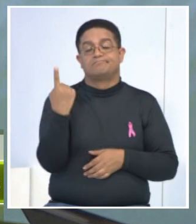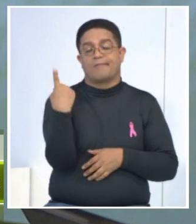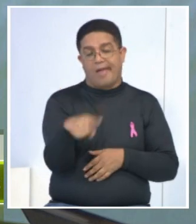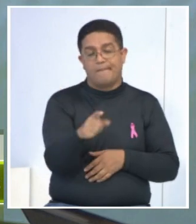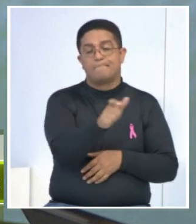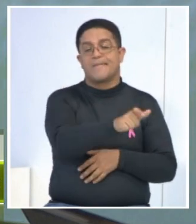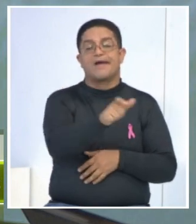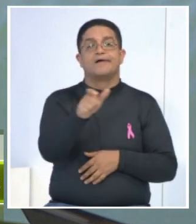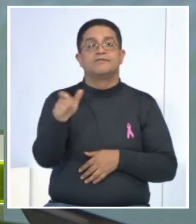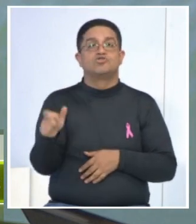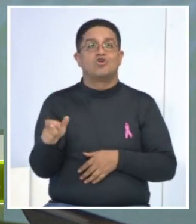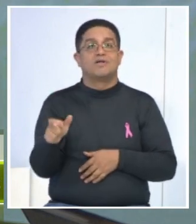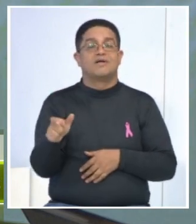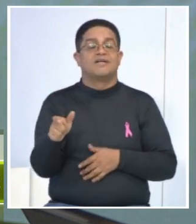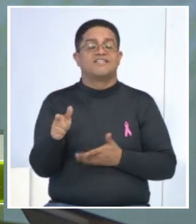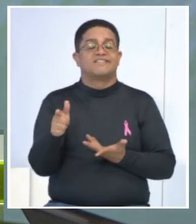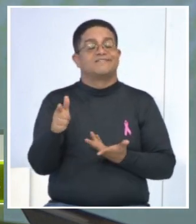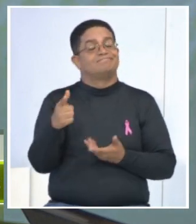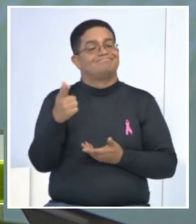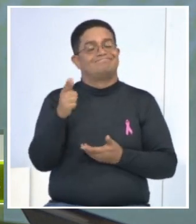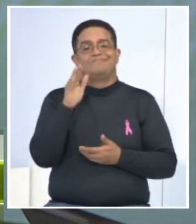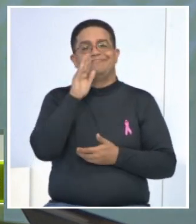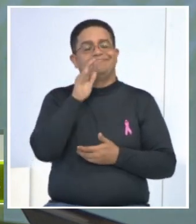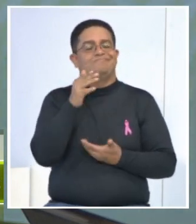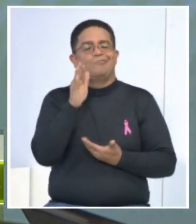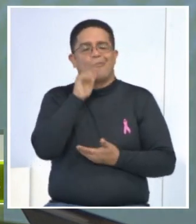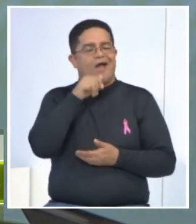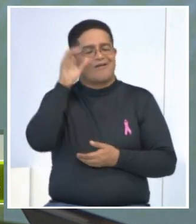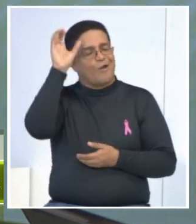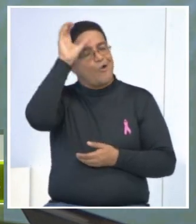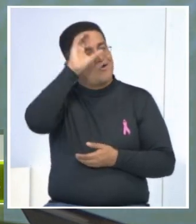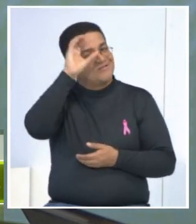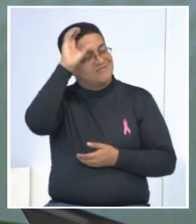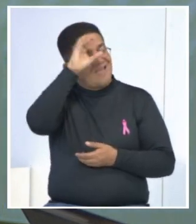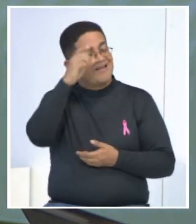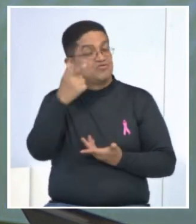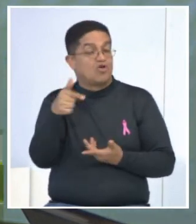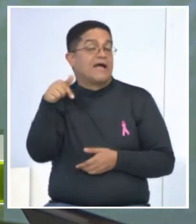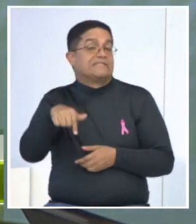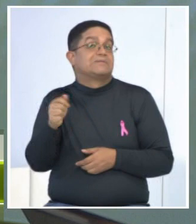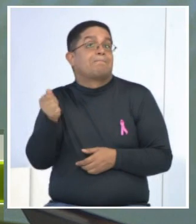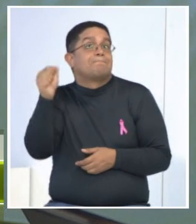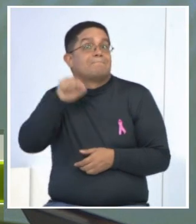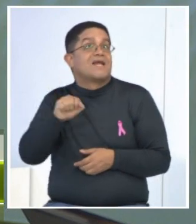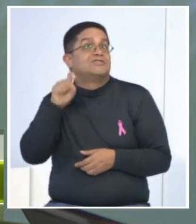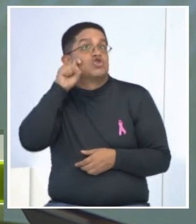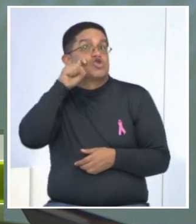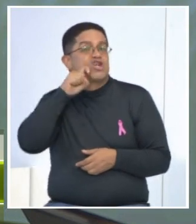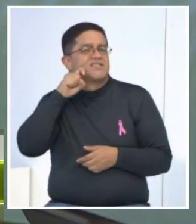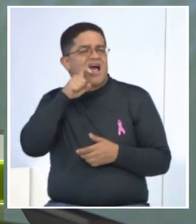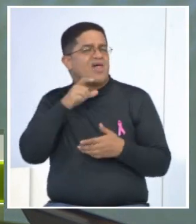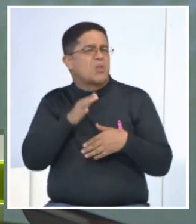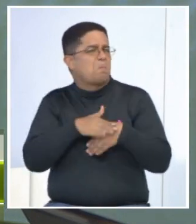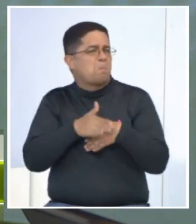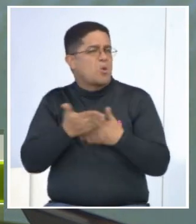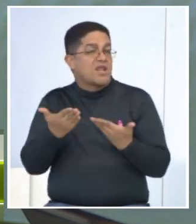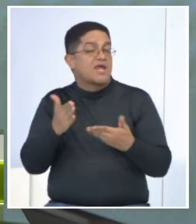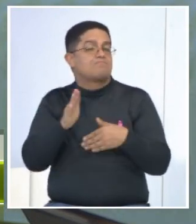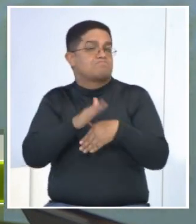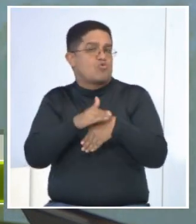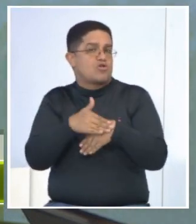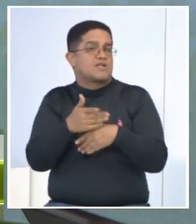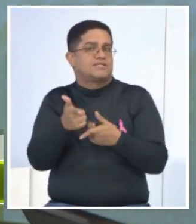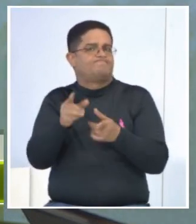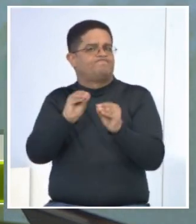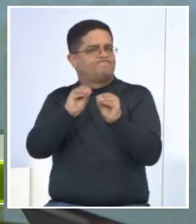que no han concientizado. Porque por eso este mes rosa. El mes rosa es de concientización en esta lucha